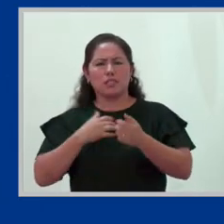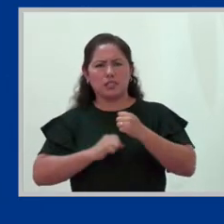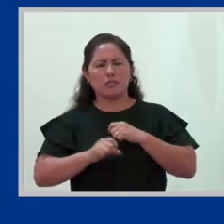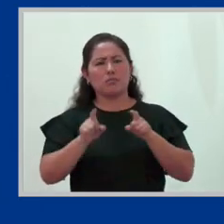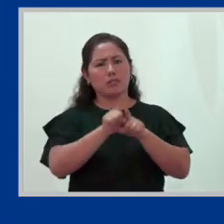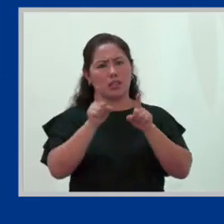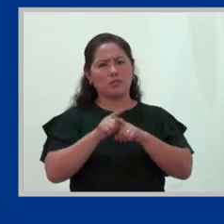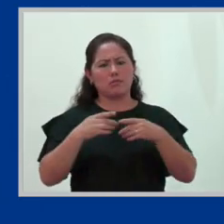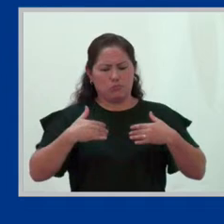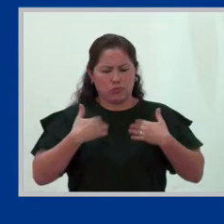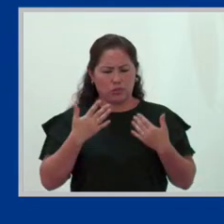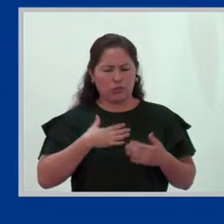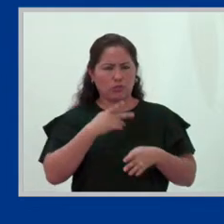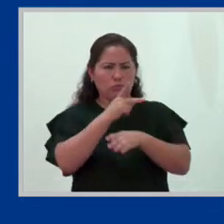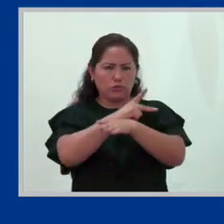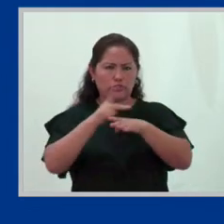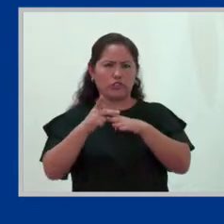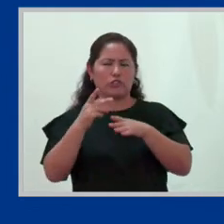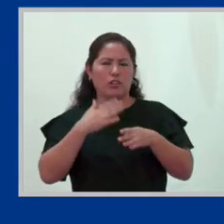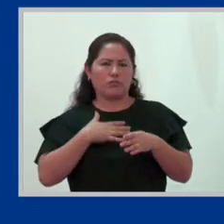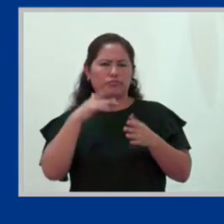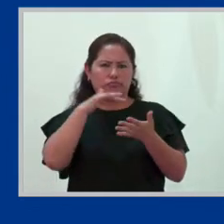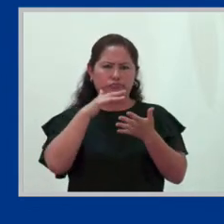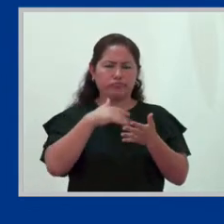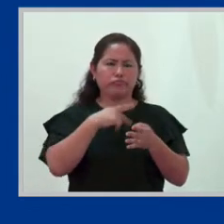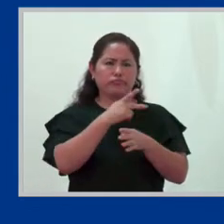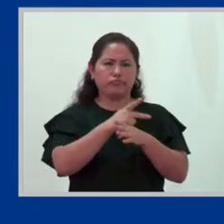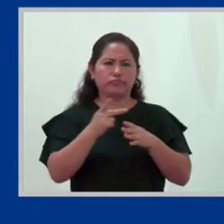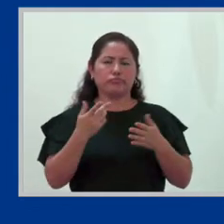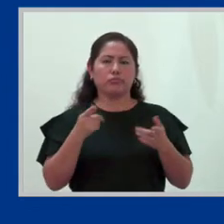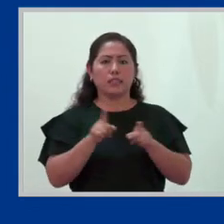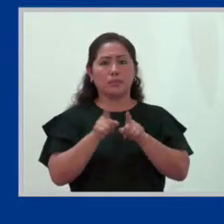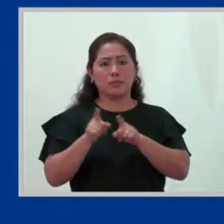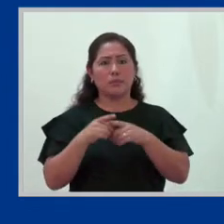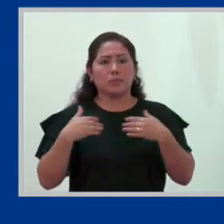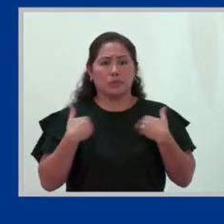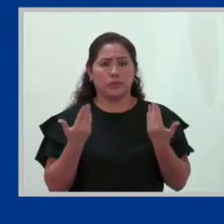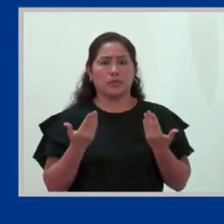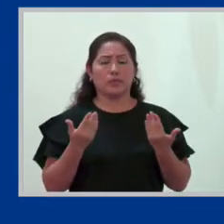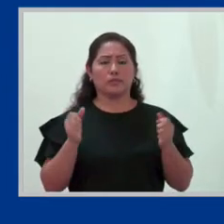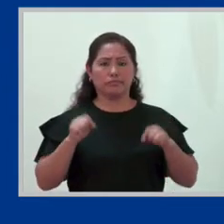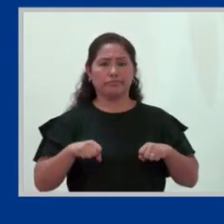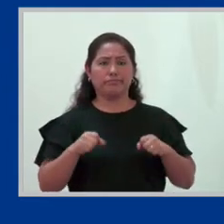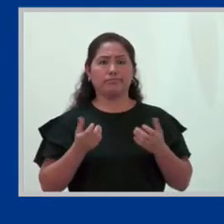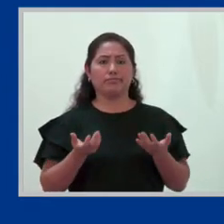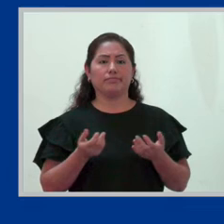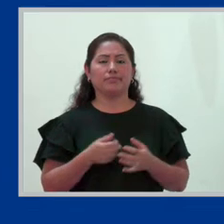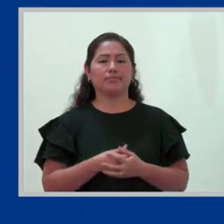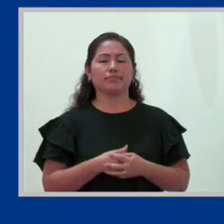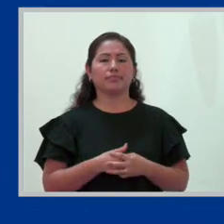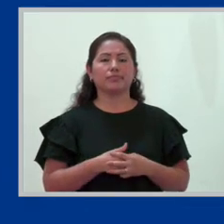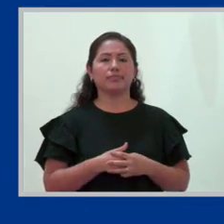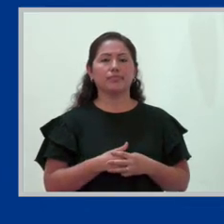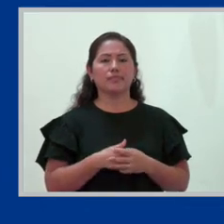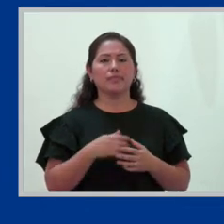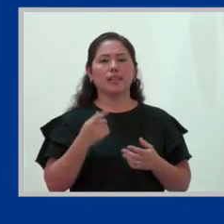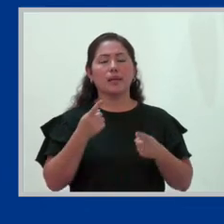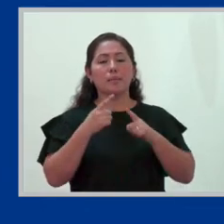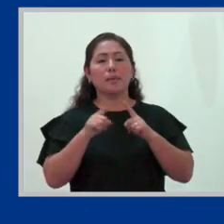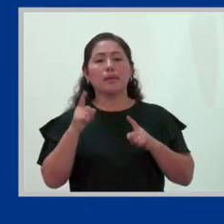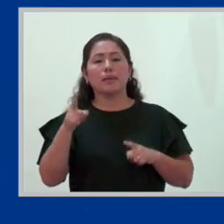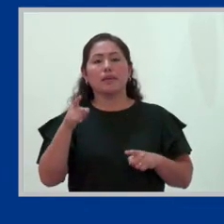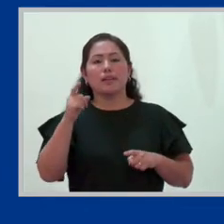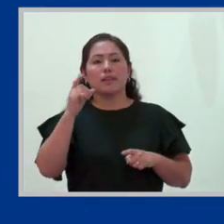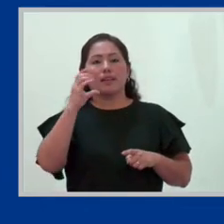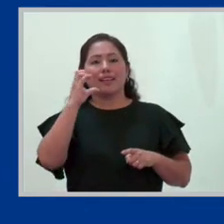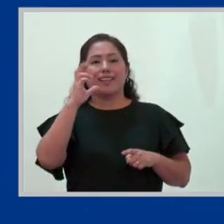tener una carrera profesional brillante y en la cima. La crítica a